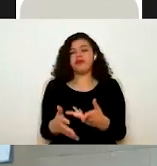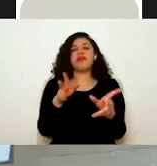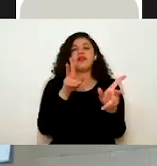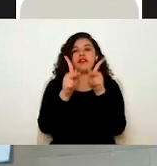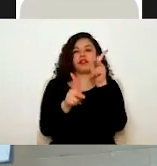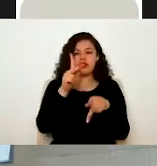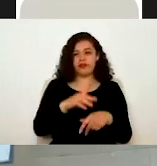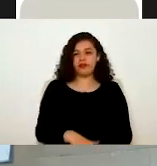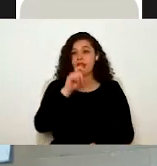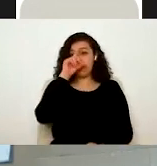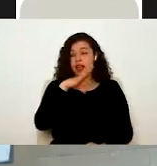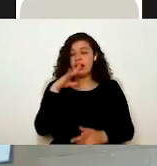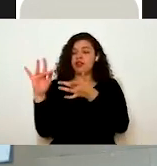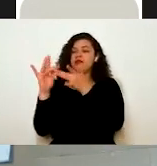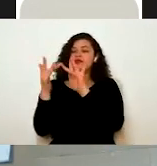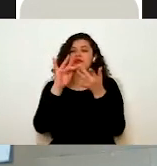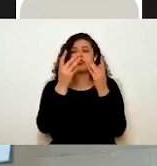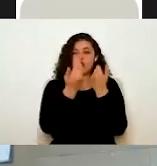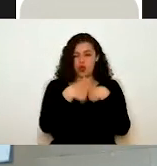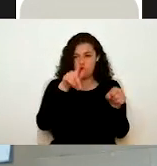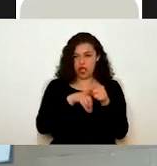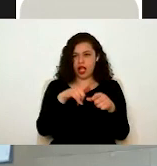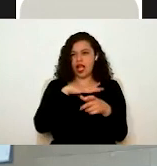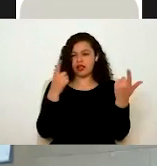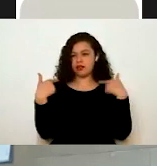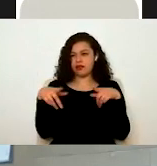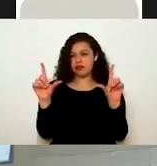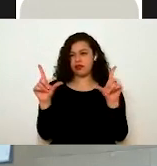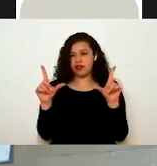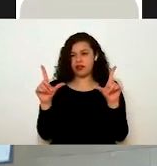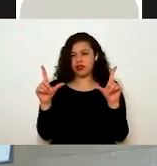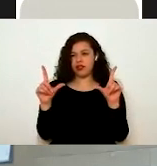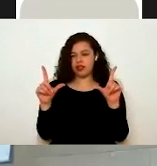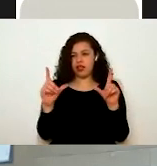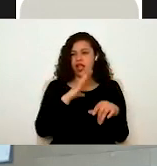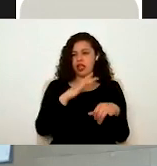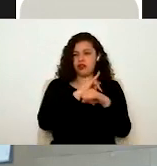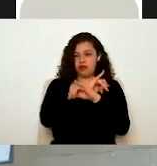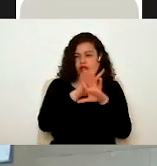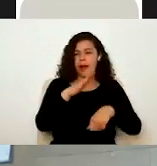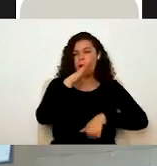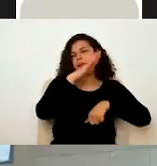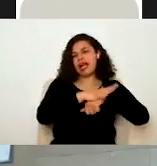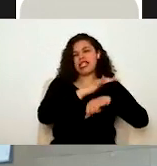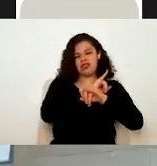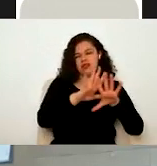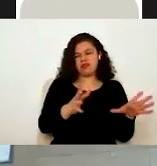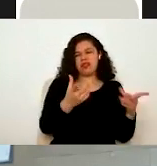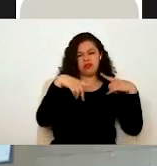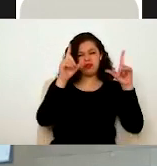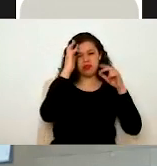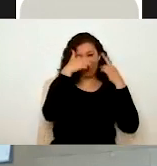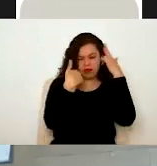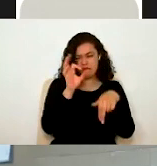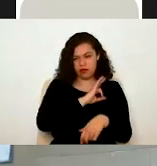Tenemos nuestras redes sociales, que son plataformas en las que pueden encontrar información adicional y cada